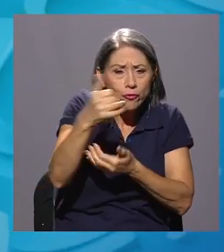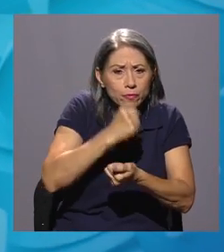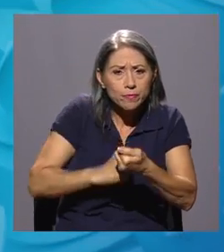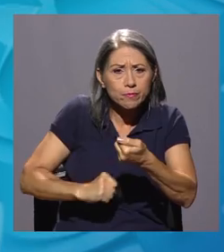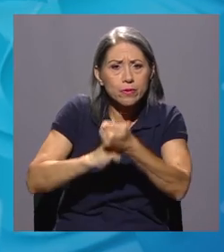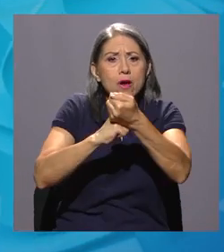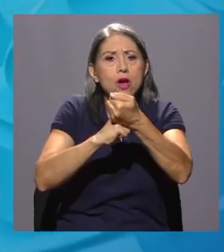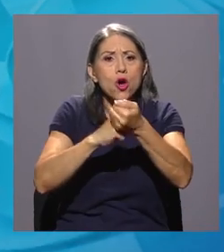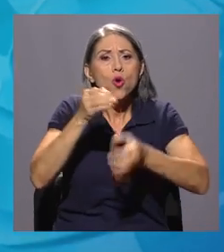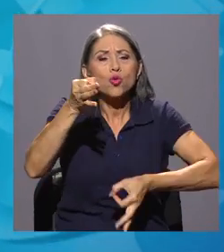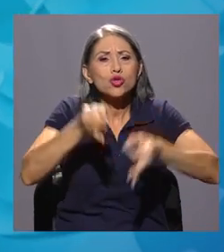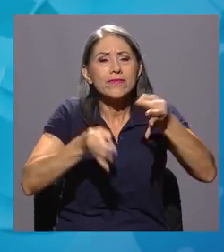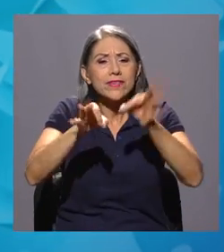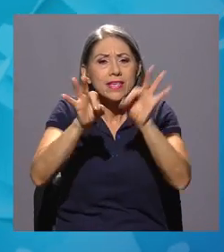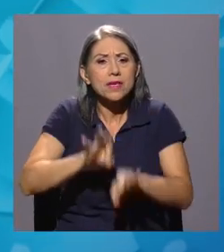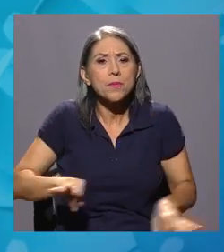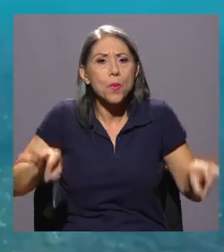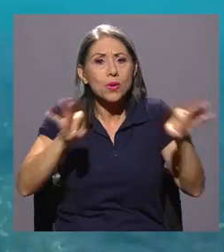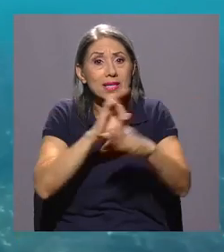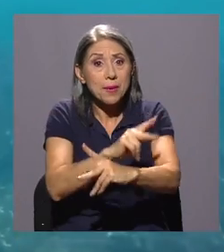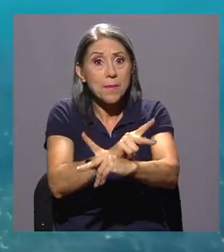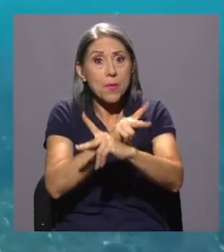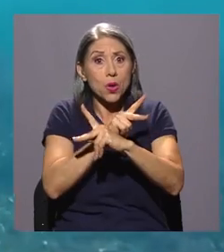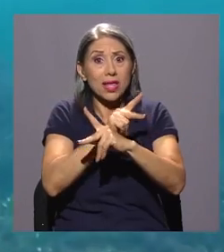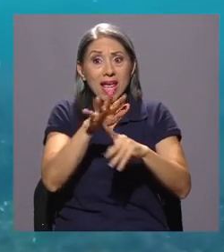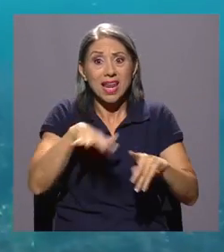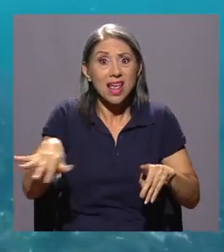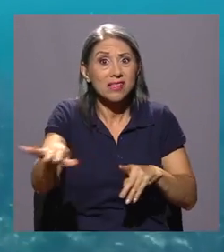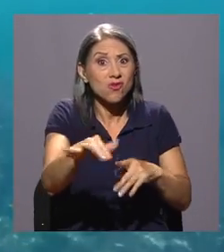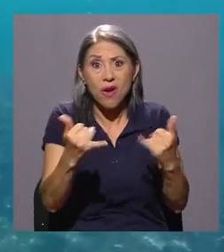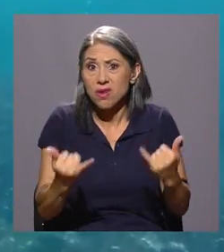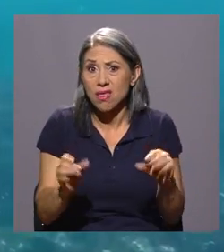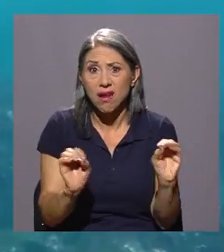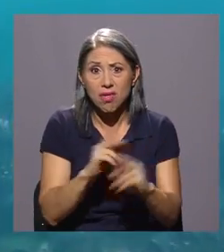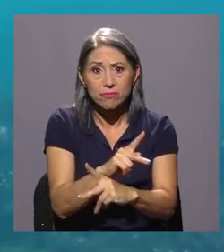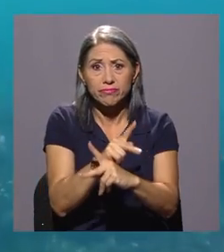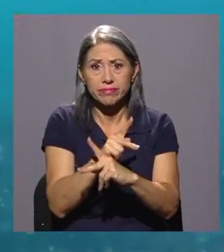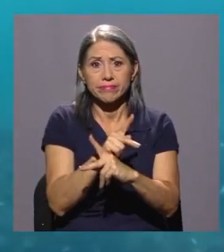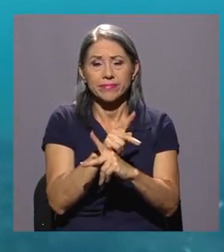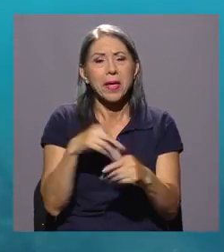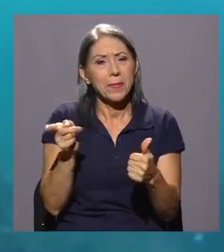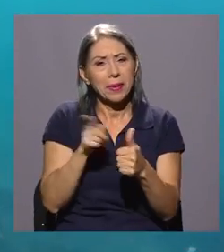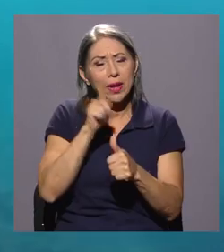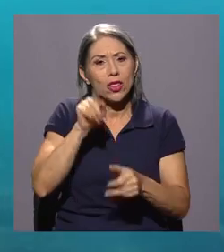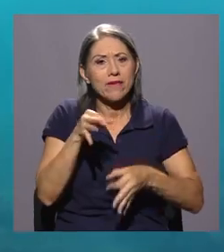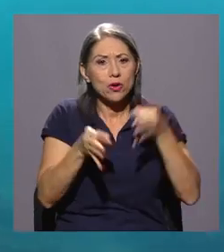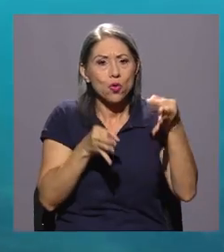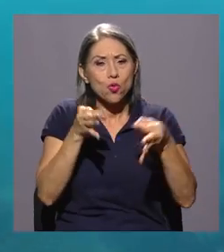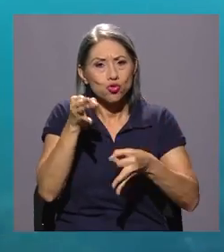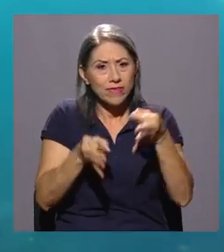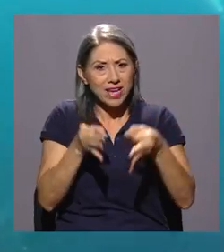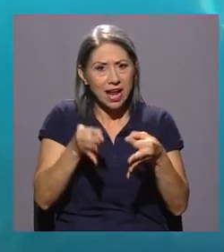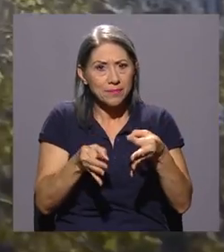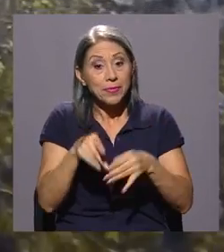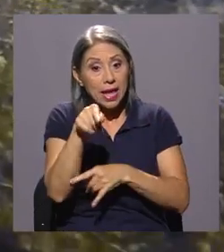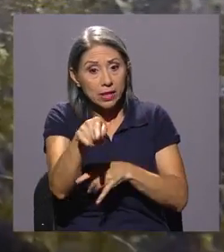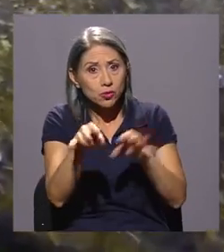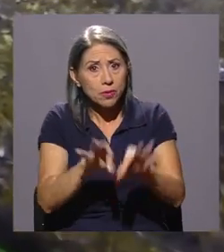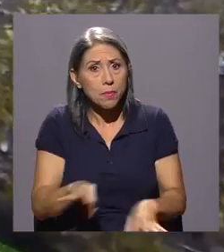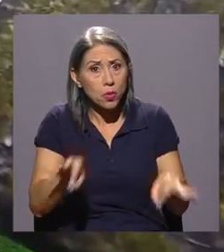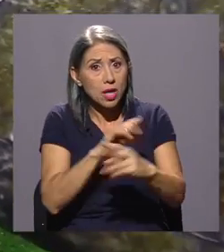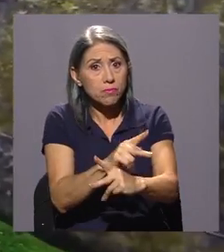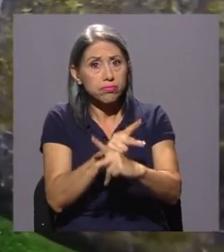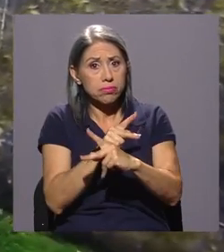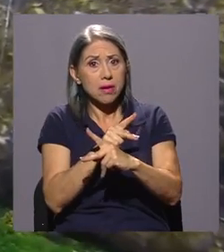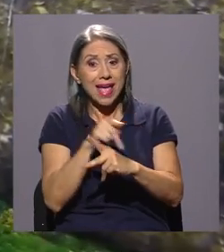que justifiquen la importancia de proteger ambientes que ahora mismo están desprotegidos. Entonces, primero justificar qué es importante y luego